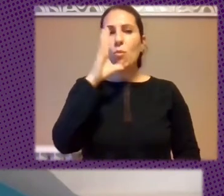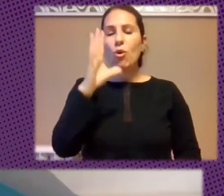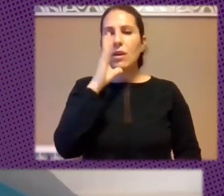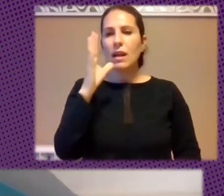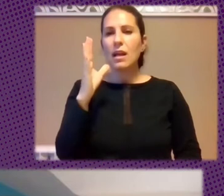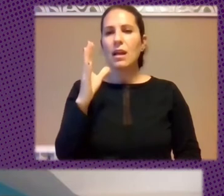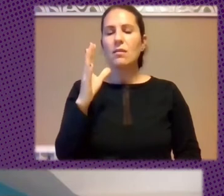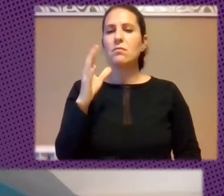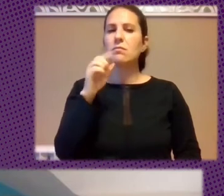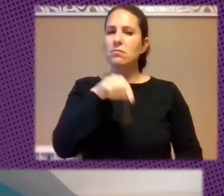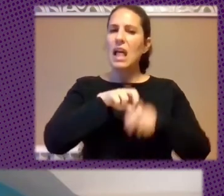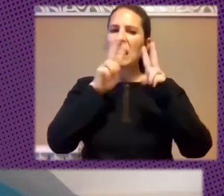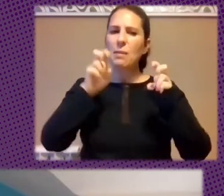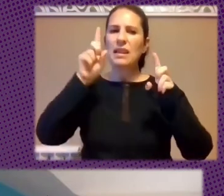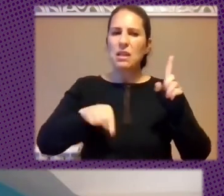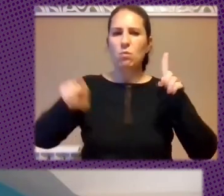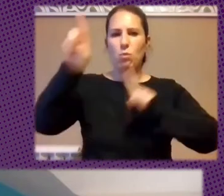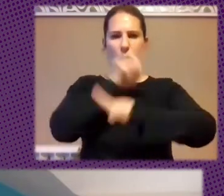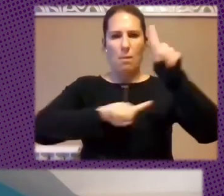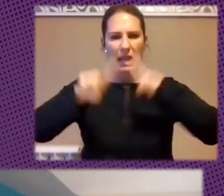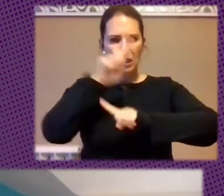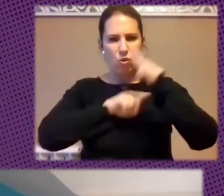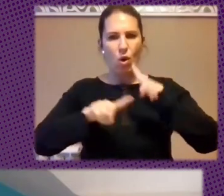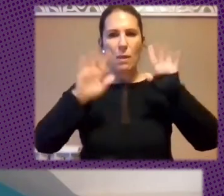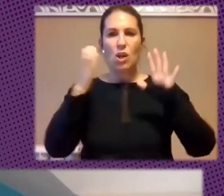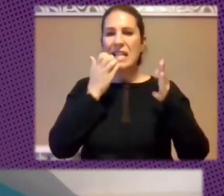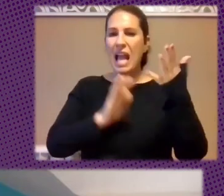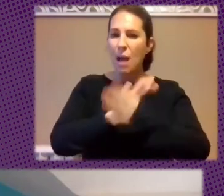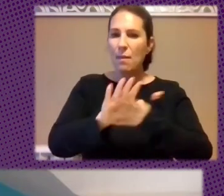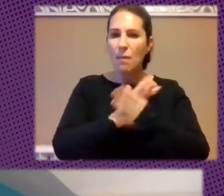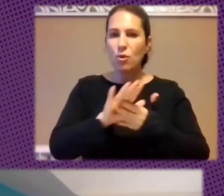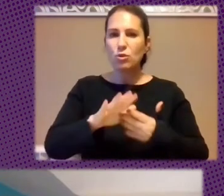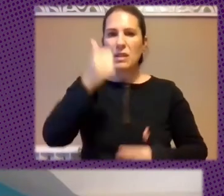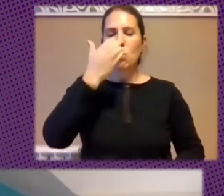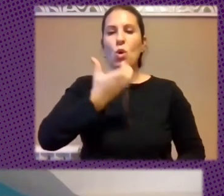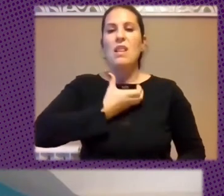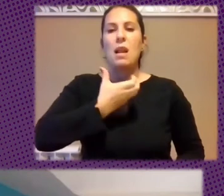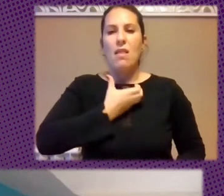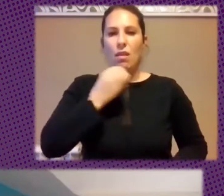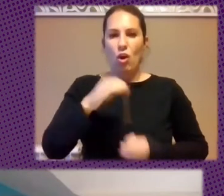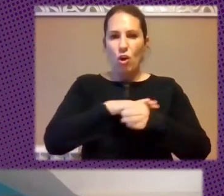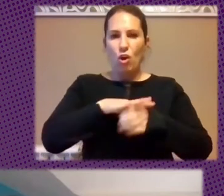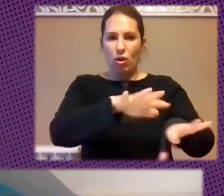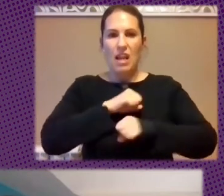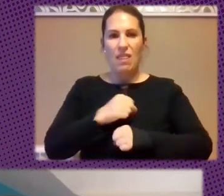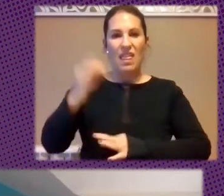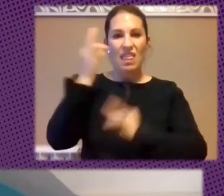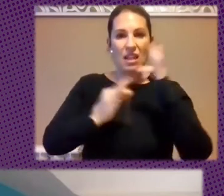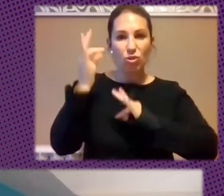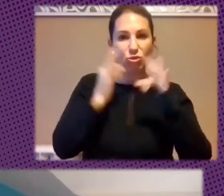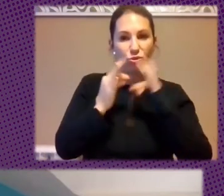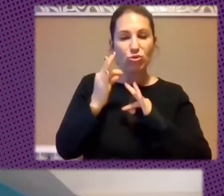También Es Un Tema Problemático Pero Tal Vez Si Hablamos De La Municipalización De Datos Pudiéramos Pensar